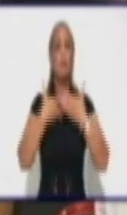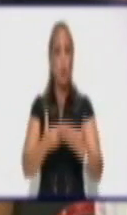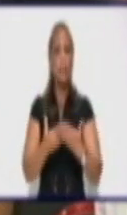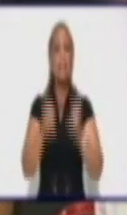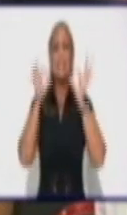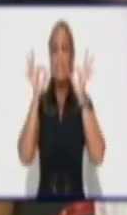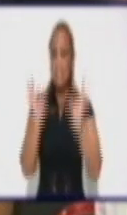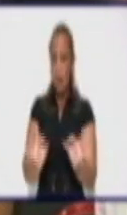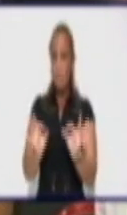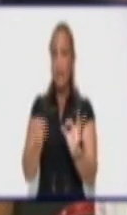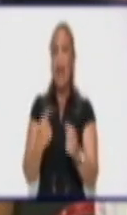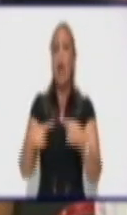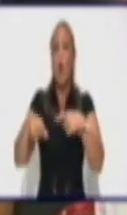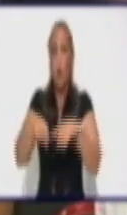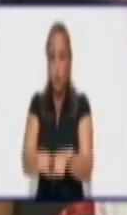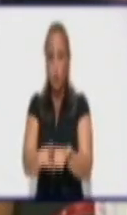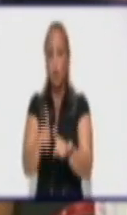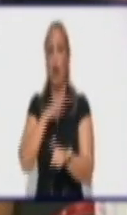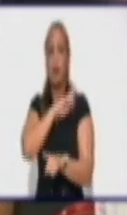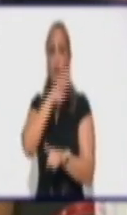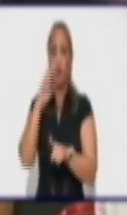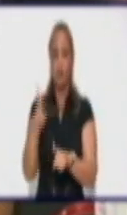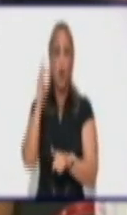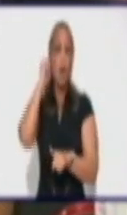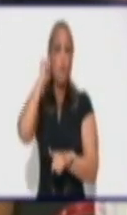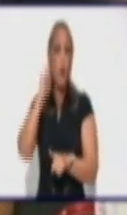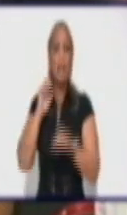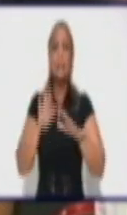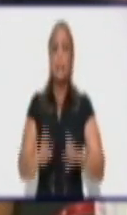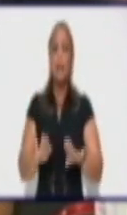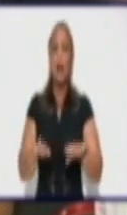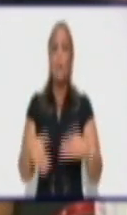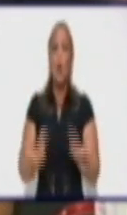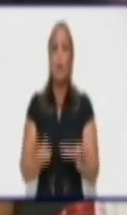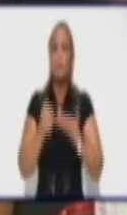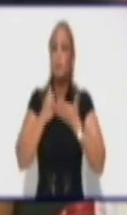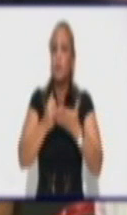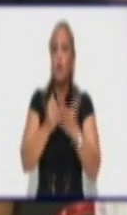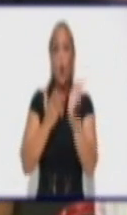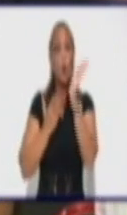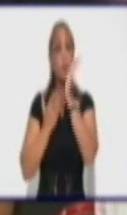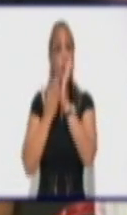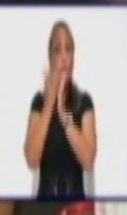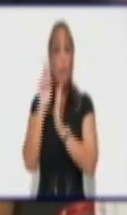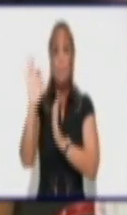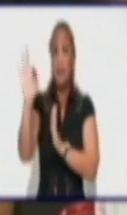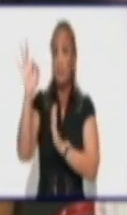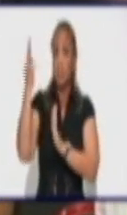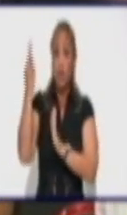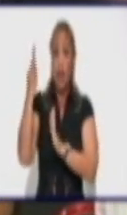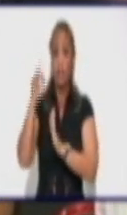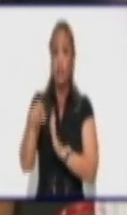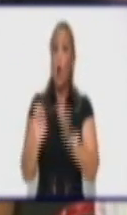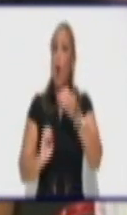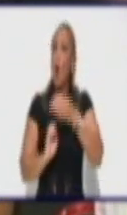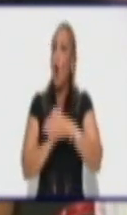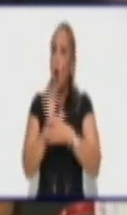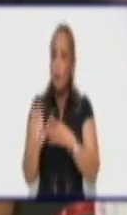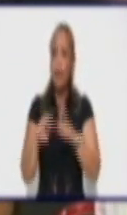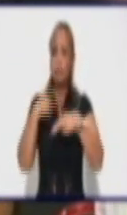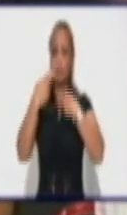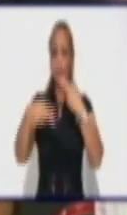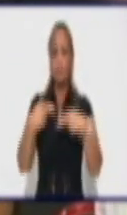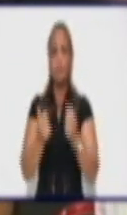lado de la revolución. Las mujeres estamos empeñadas en continuar perfeccionando la obra que se ha venido